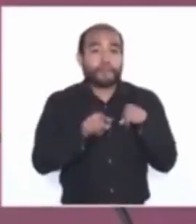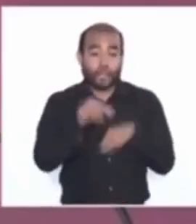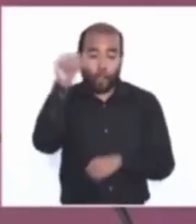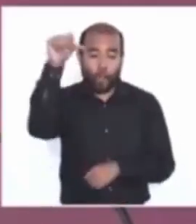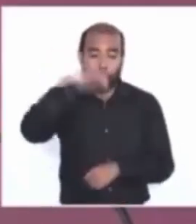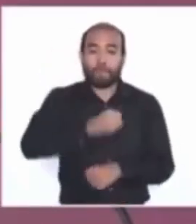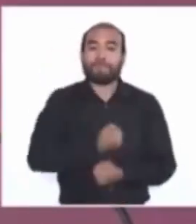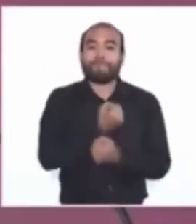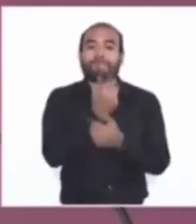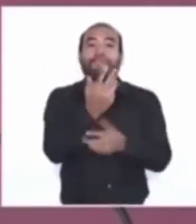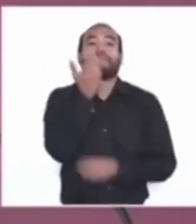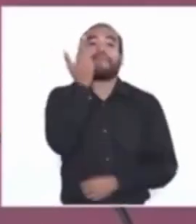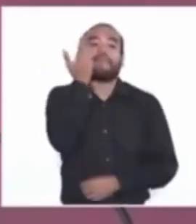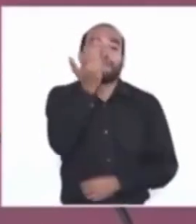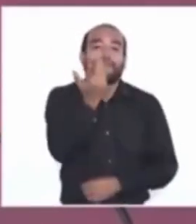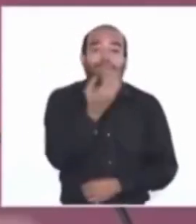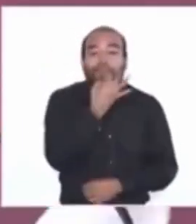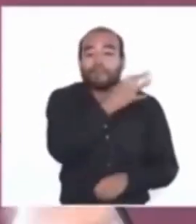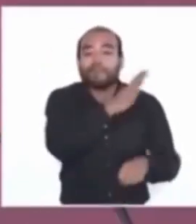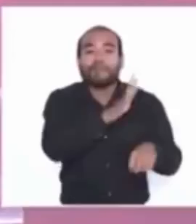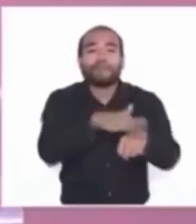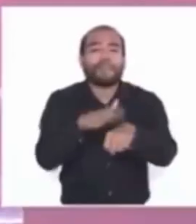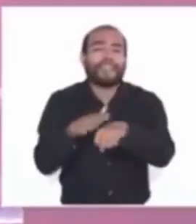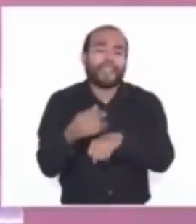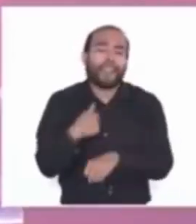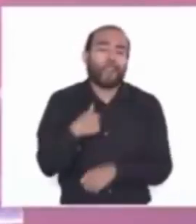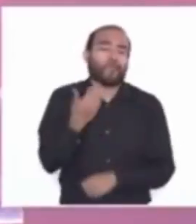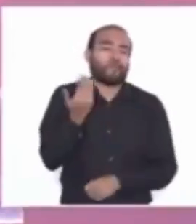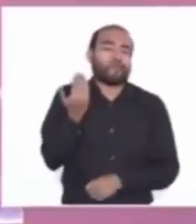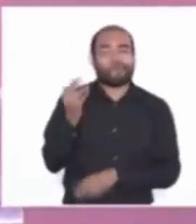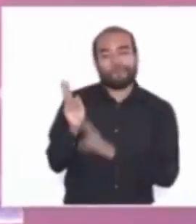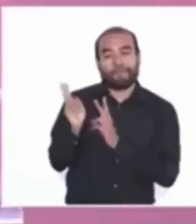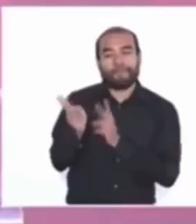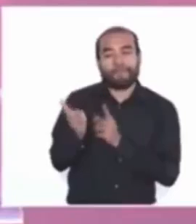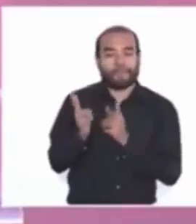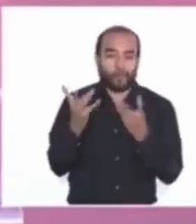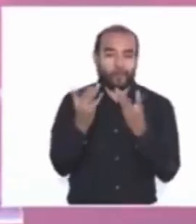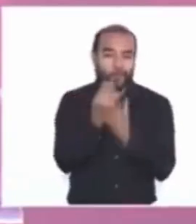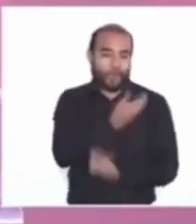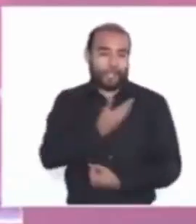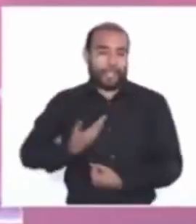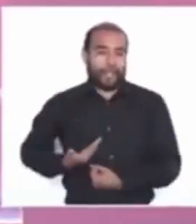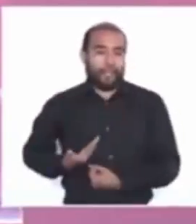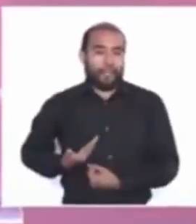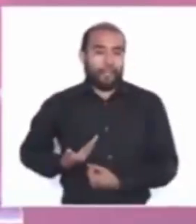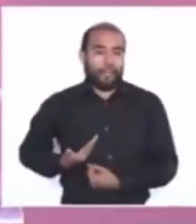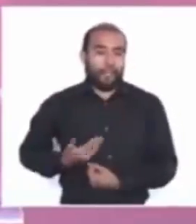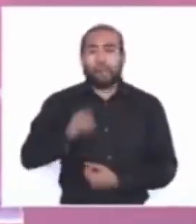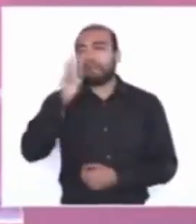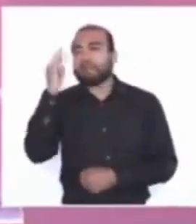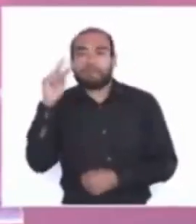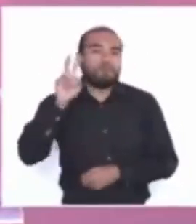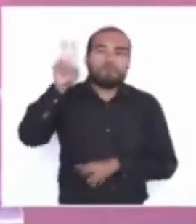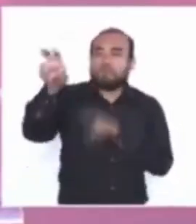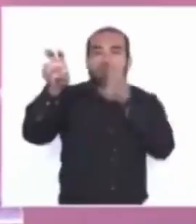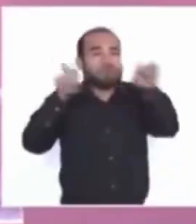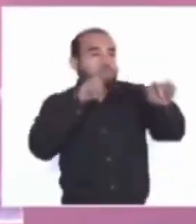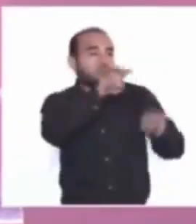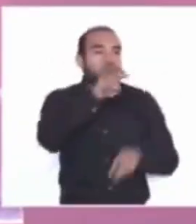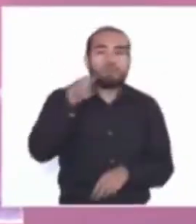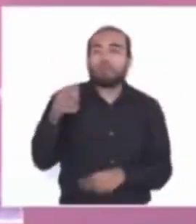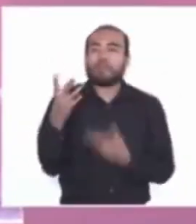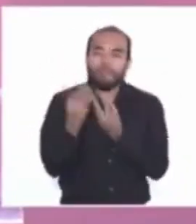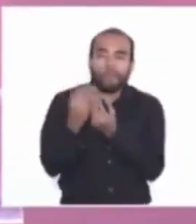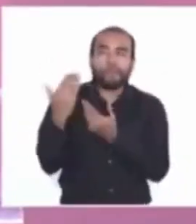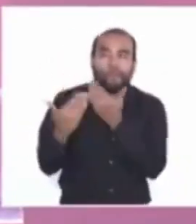algo que he venido platicando en estas giras con el presidente, que tenía yo la idea